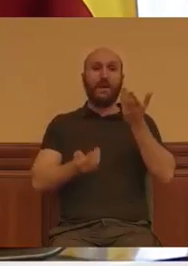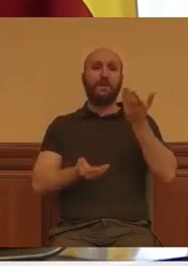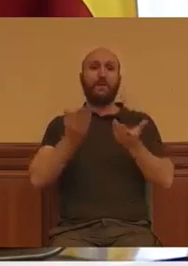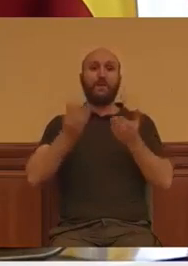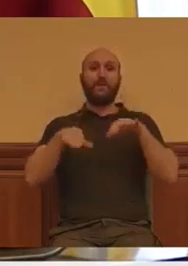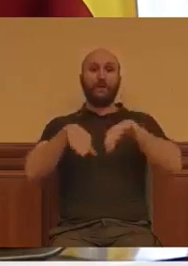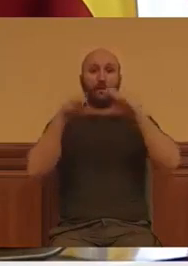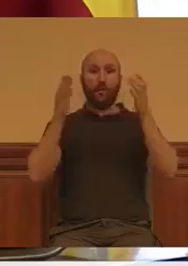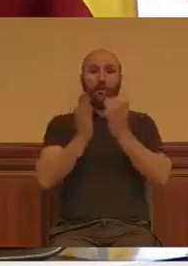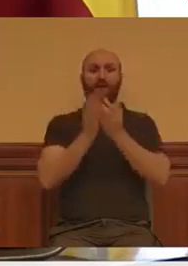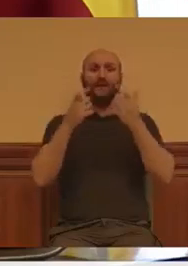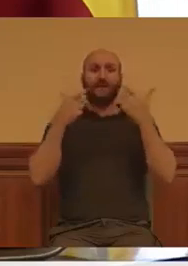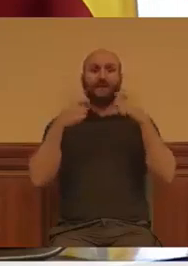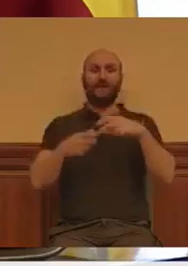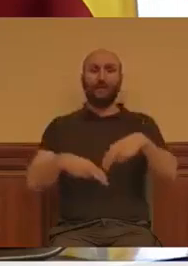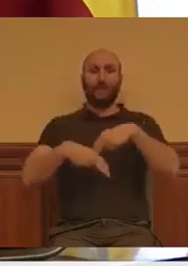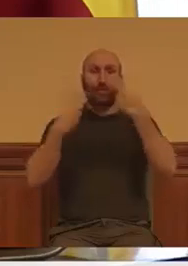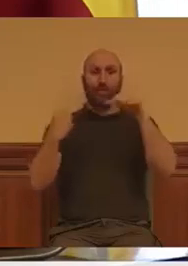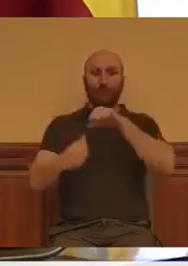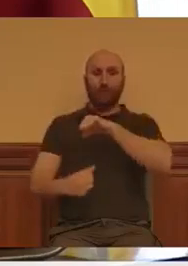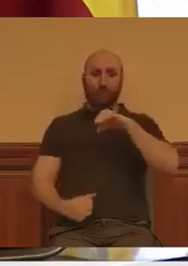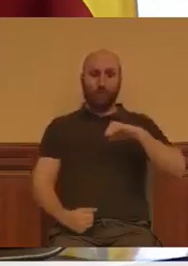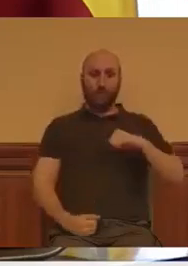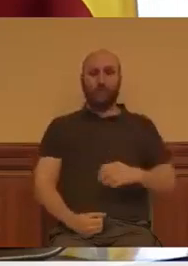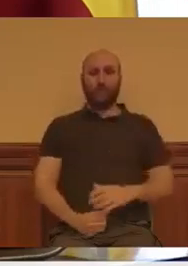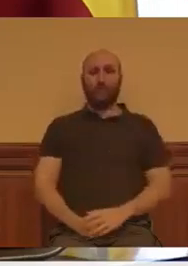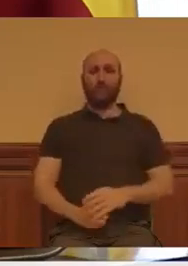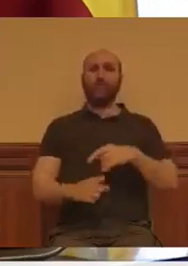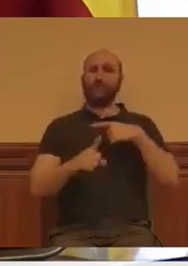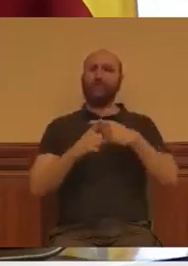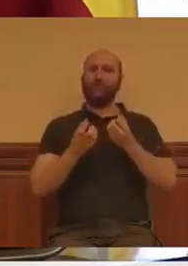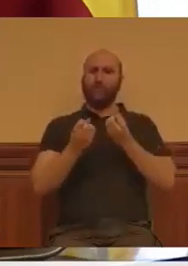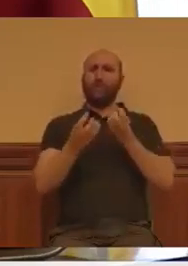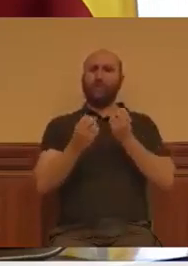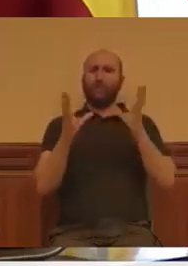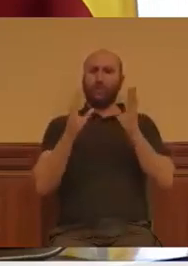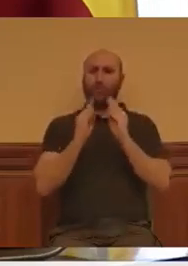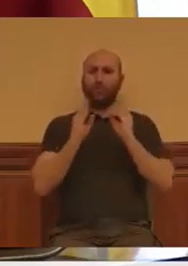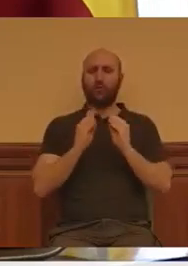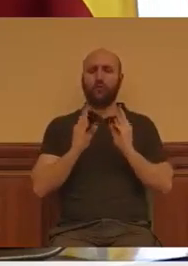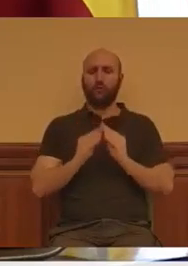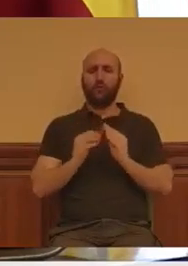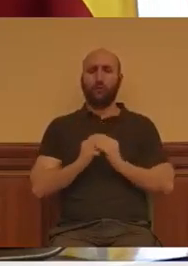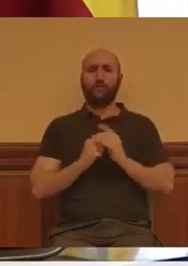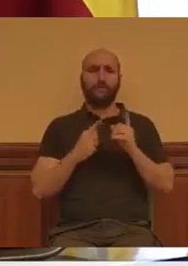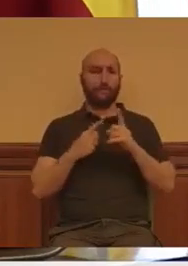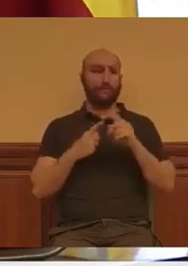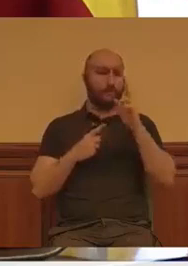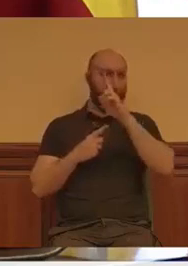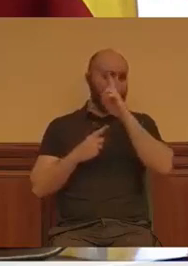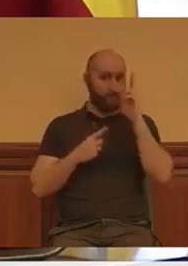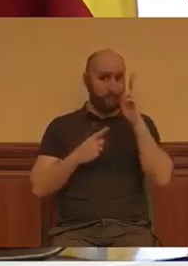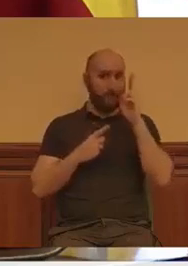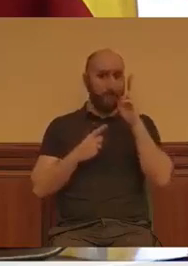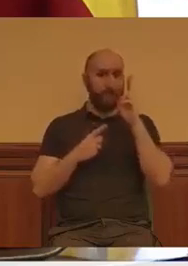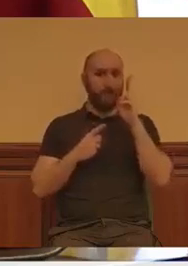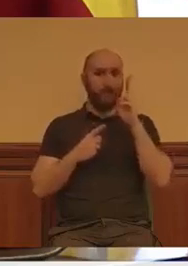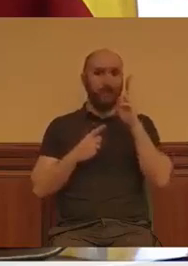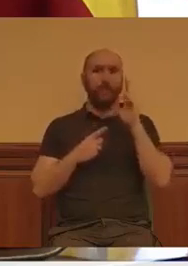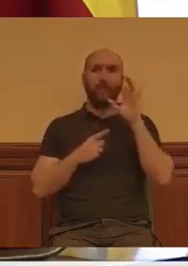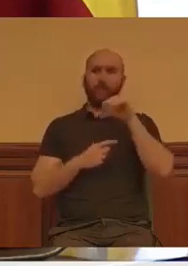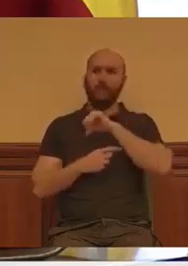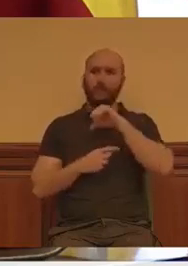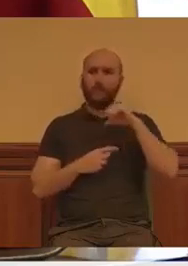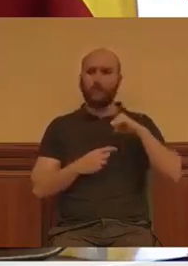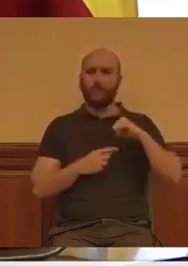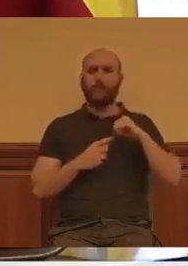sector público autonómico. Y le voy a decir algunas conclusiones. Primero, Madrid es la comunidad que en mayor grado incumple el deber